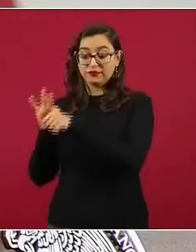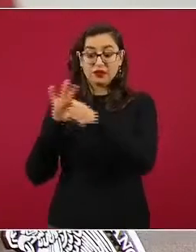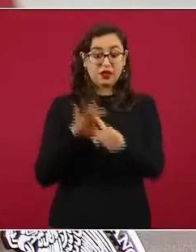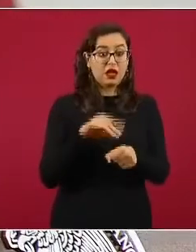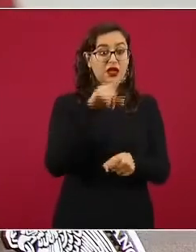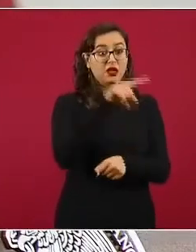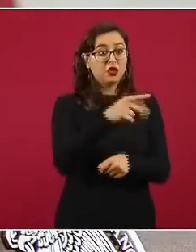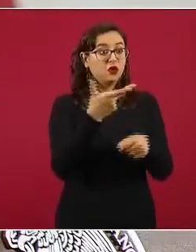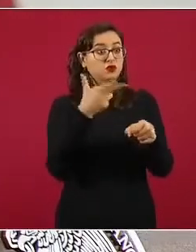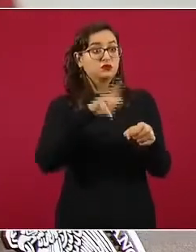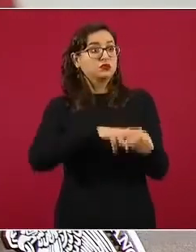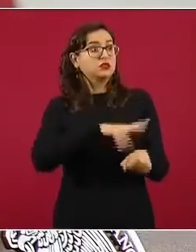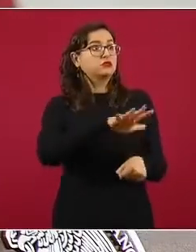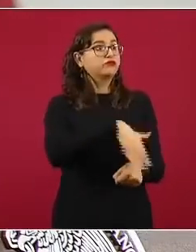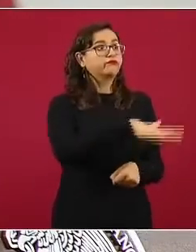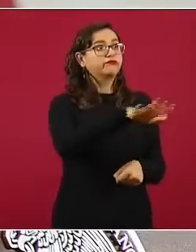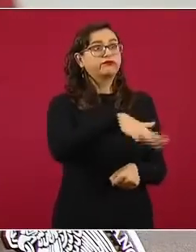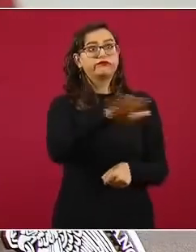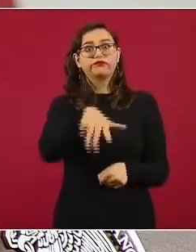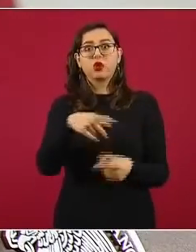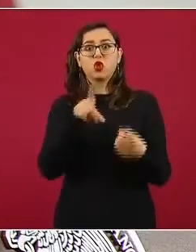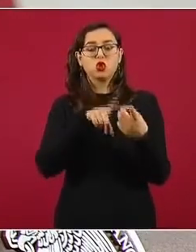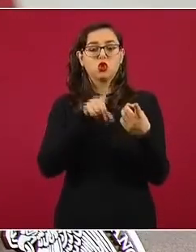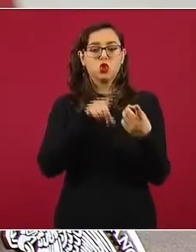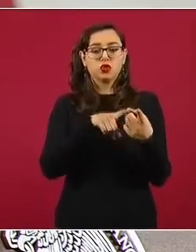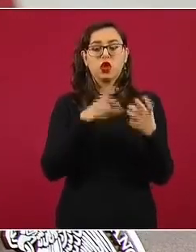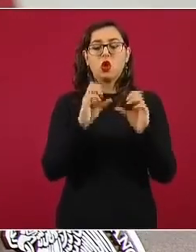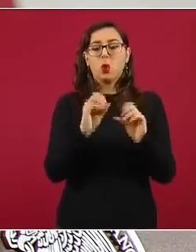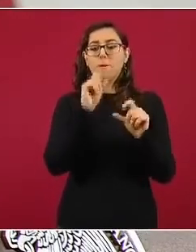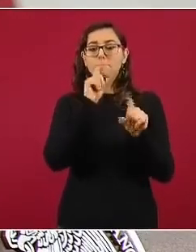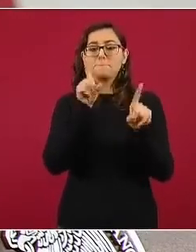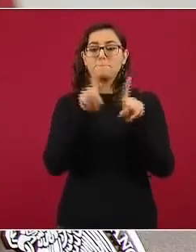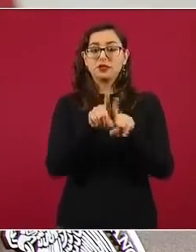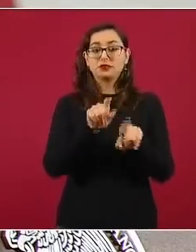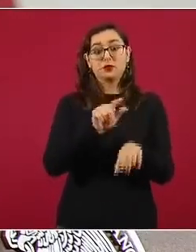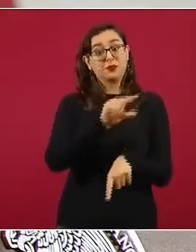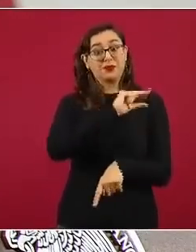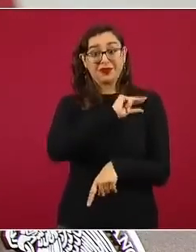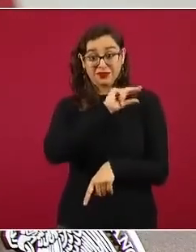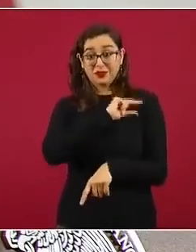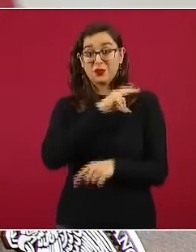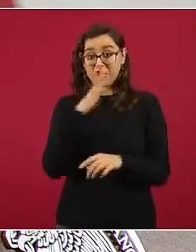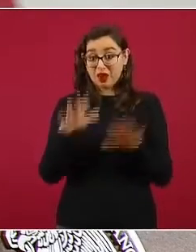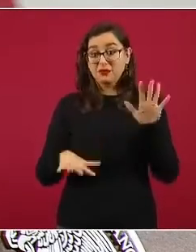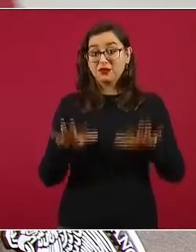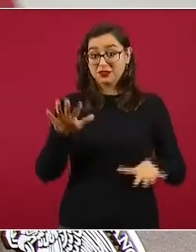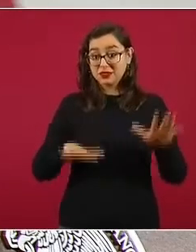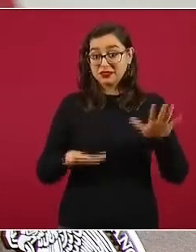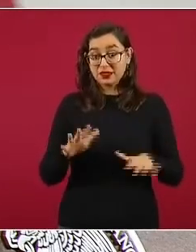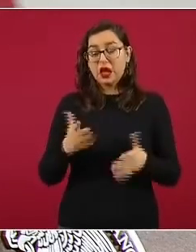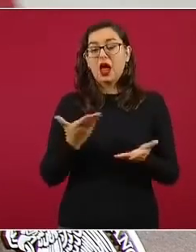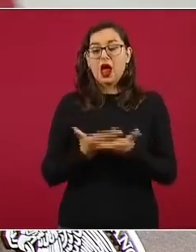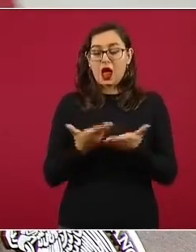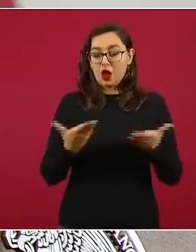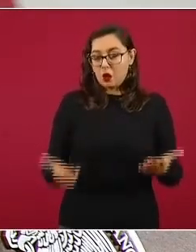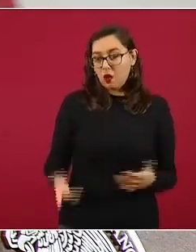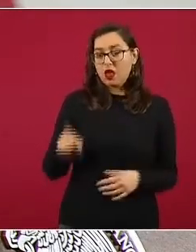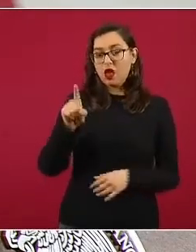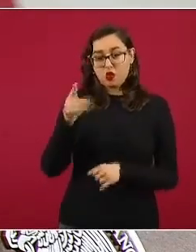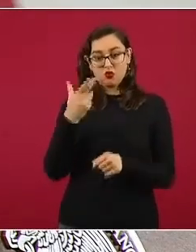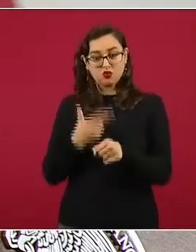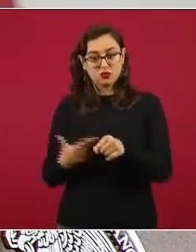tengan estos servicios, o en muchas ocasiones se tiene que contratar un tercero. En este hospital, aunque es un hospital general,